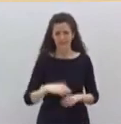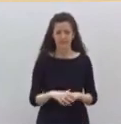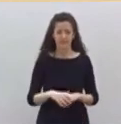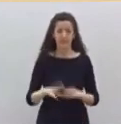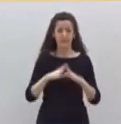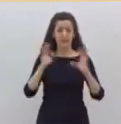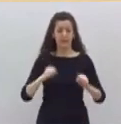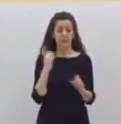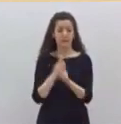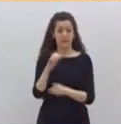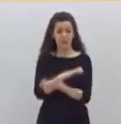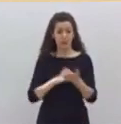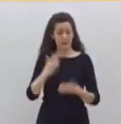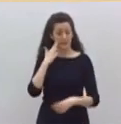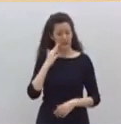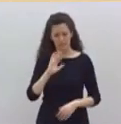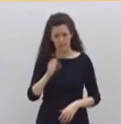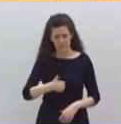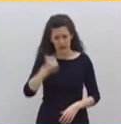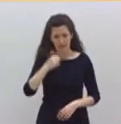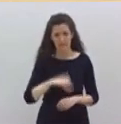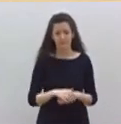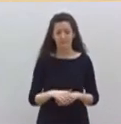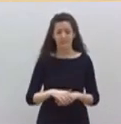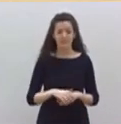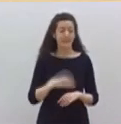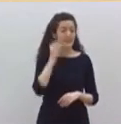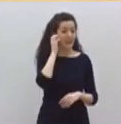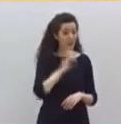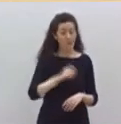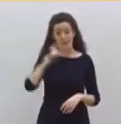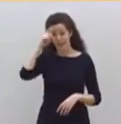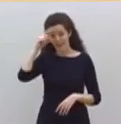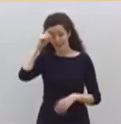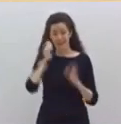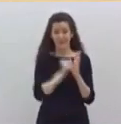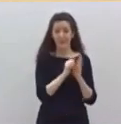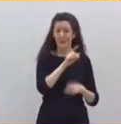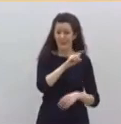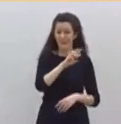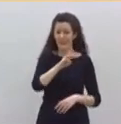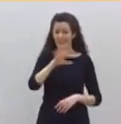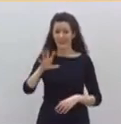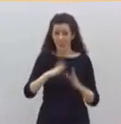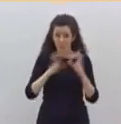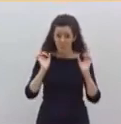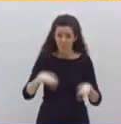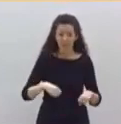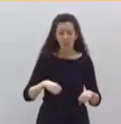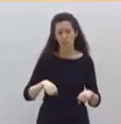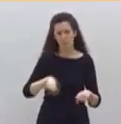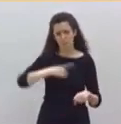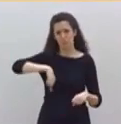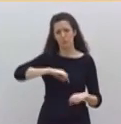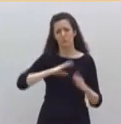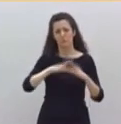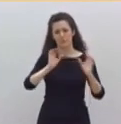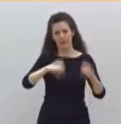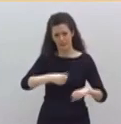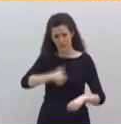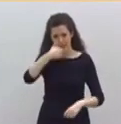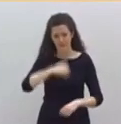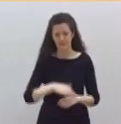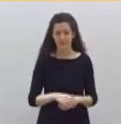a Zapatero en el pacto del artículo 135. Más incluso que usted, a Mariano Rajoy, en el acuerdo sobre el artículo